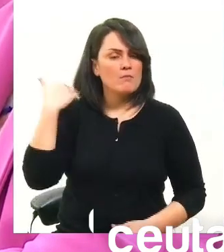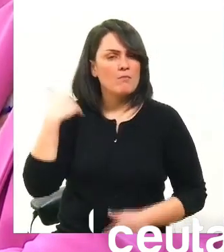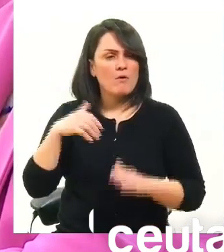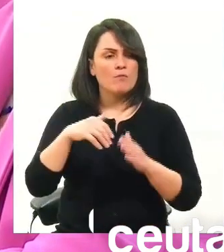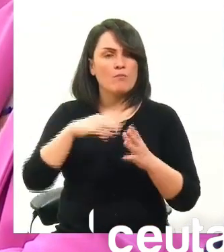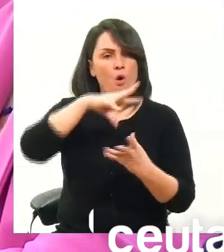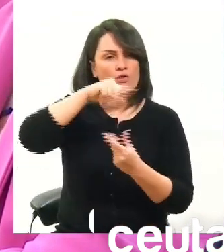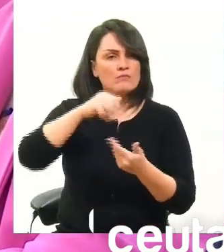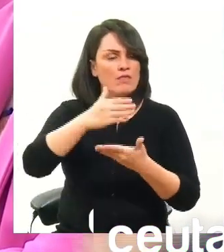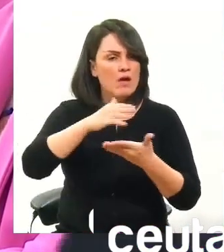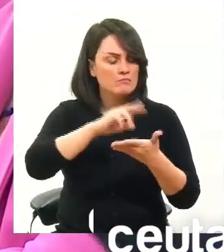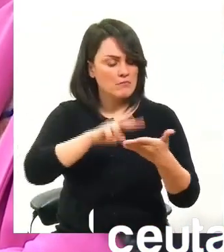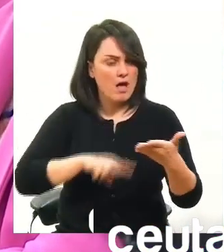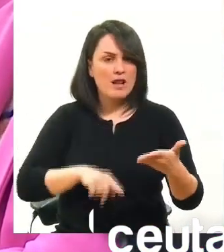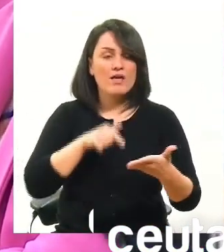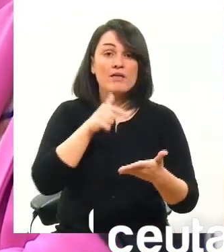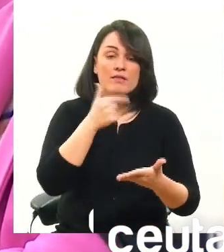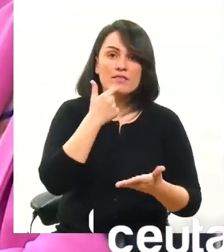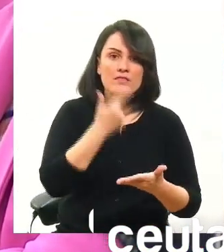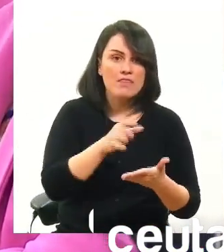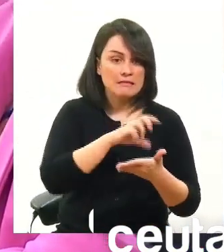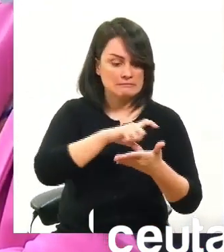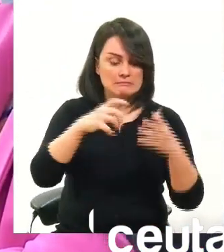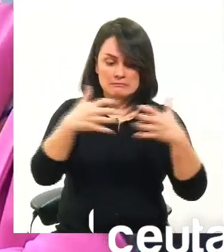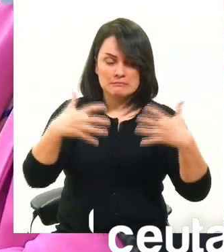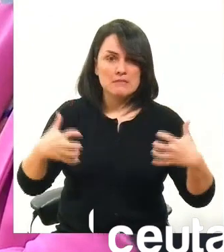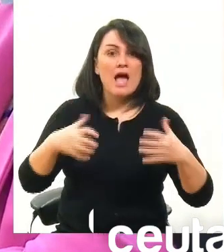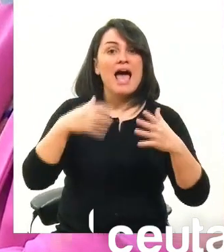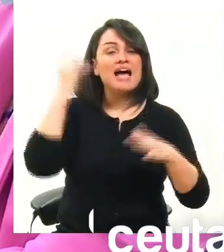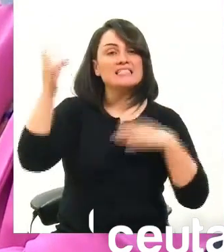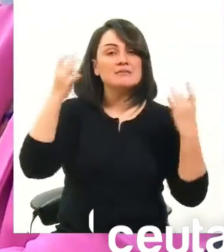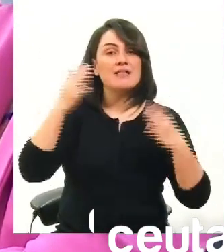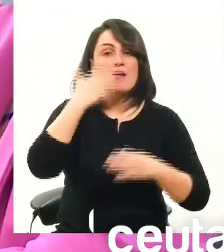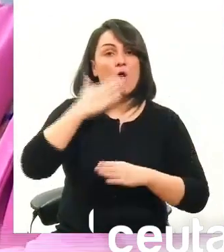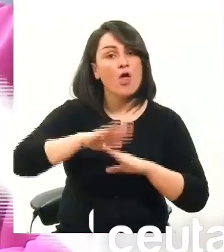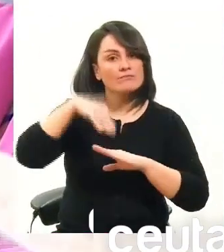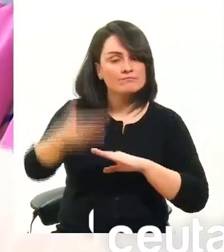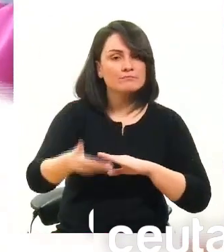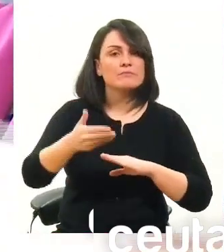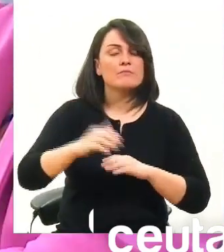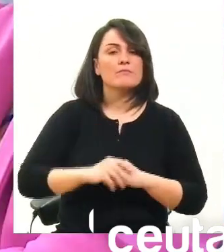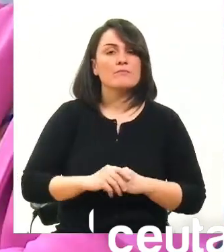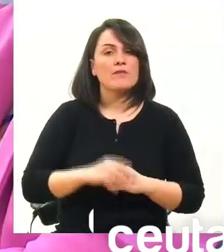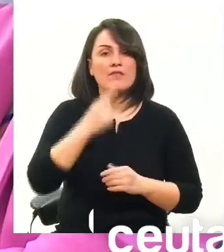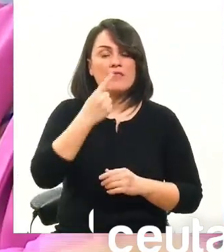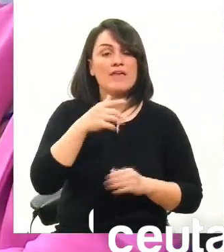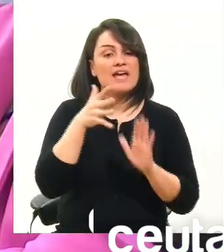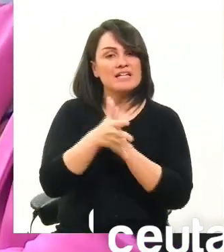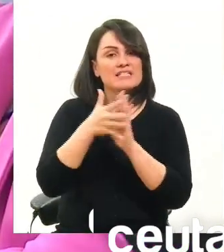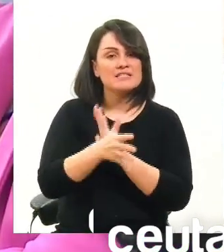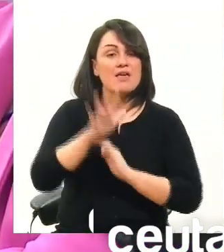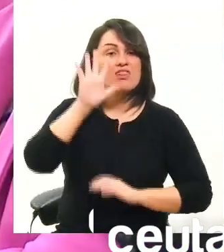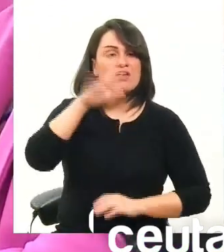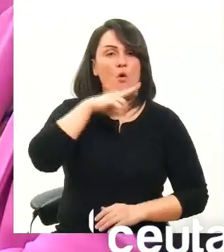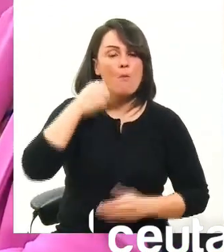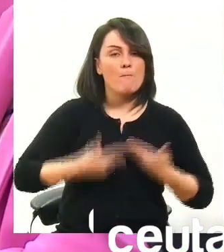actividades extraescolares y con mucha razón decía que las actividades extraescolares enseñaban enseñan cinco valores el valor de la